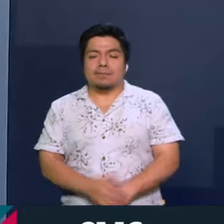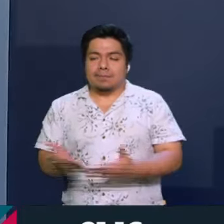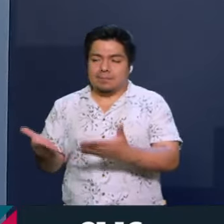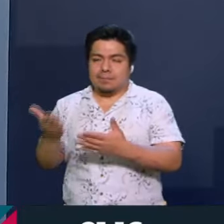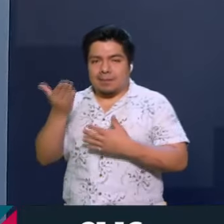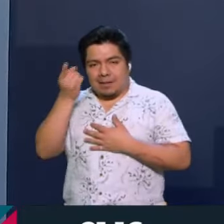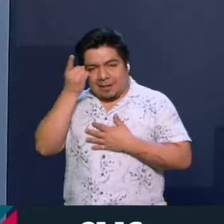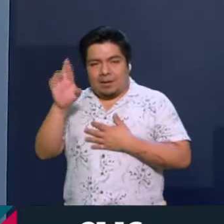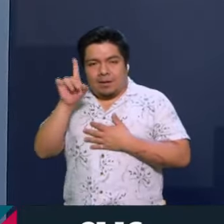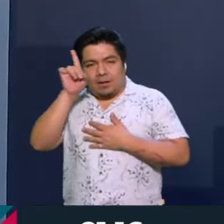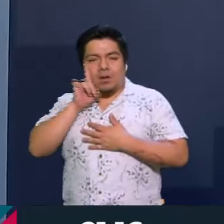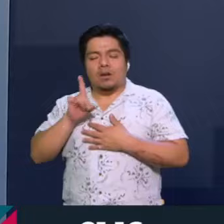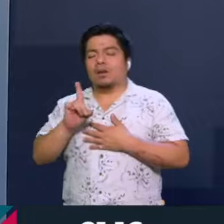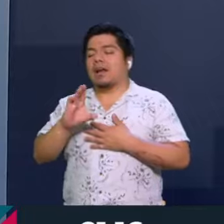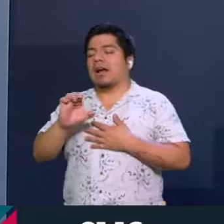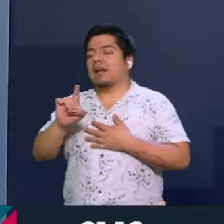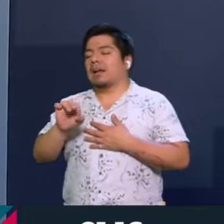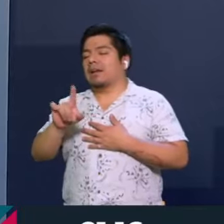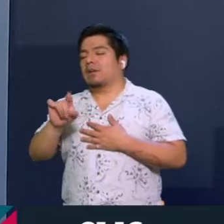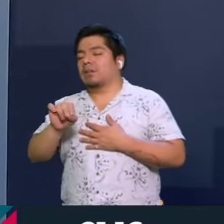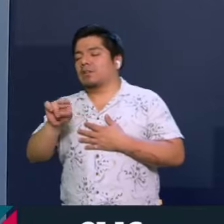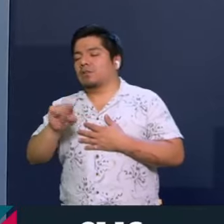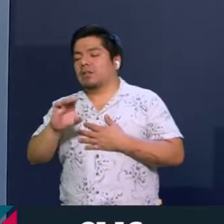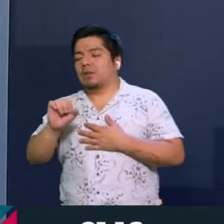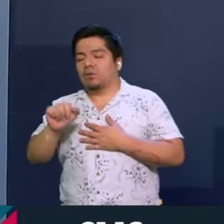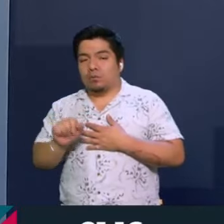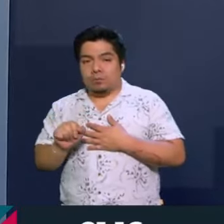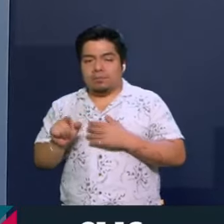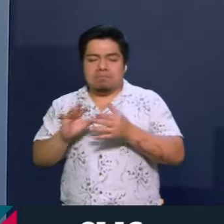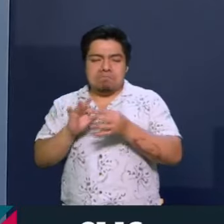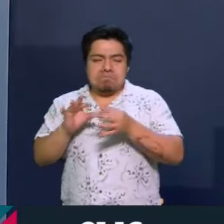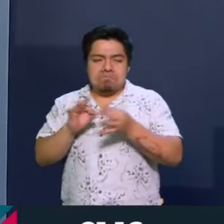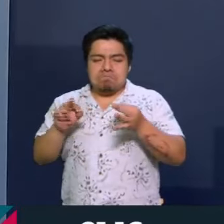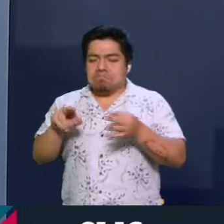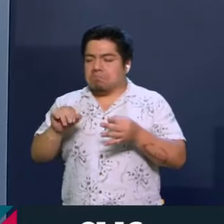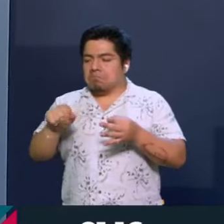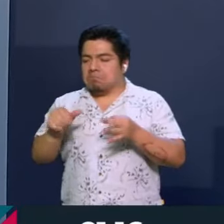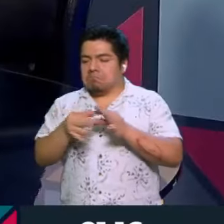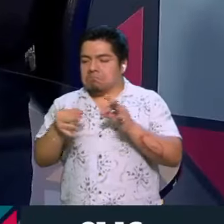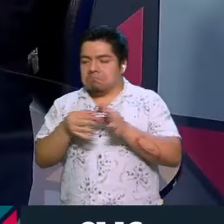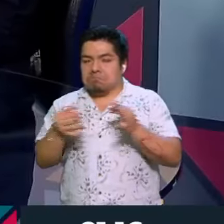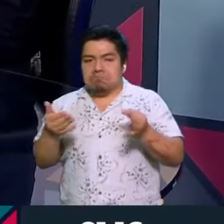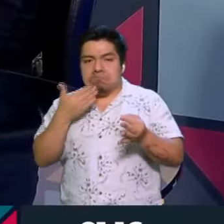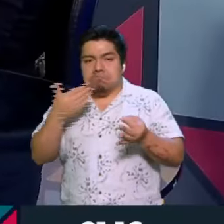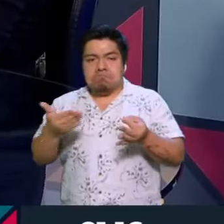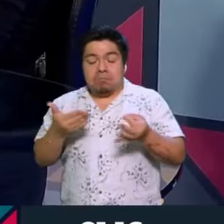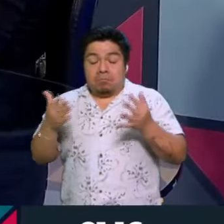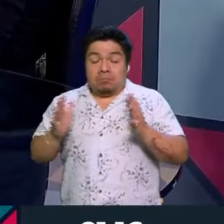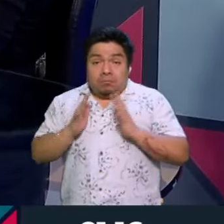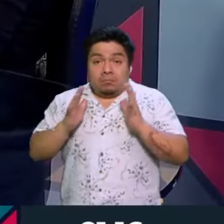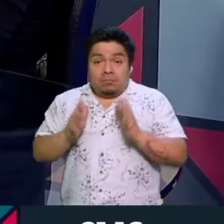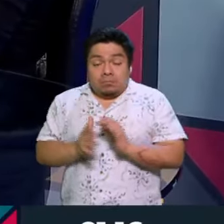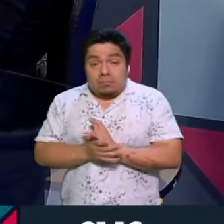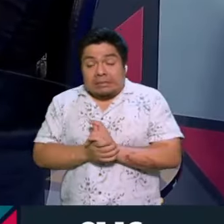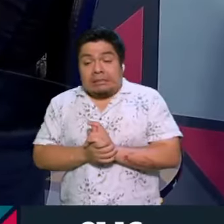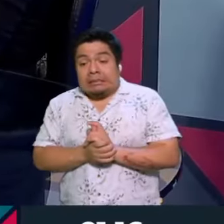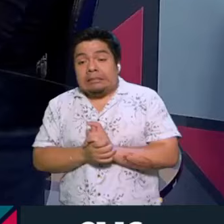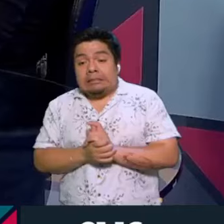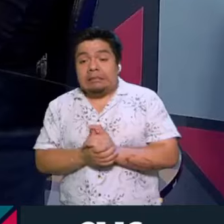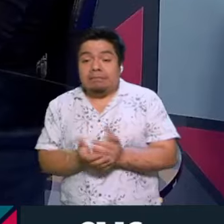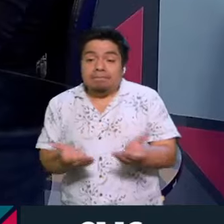Bienvenidos a bienvenida, como todas las semanas, a la doctora Leticia Calderón Cheliuz. Para comentar, doctora, ¿cómo estás? Pues aquí con la sorpresa de que,